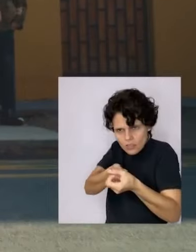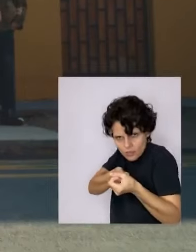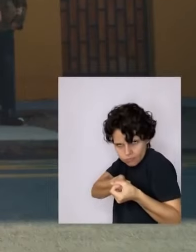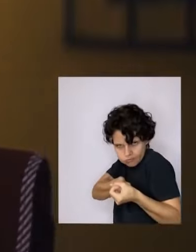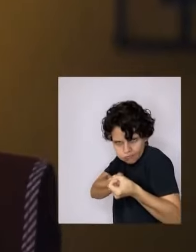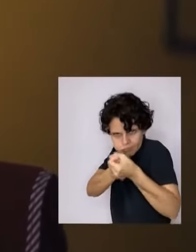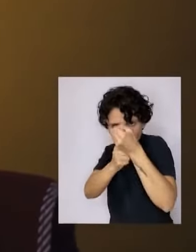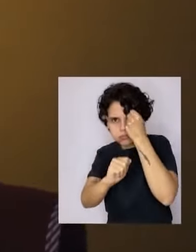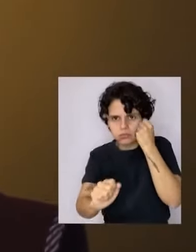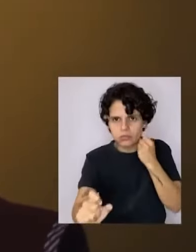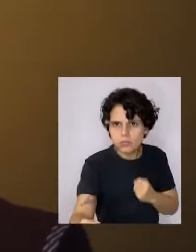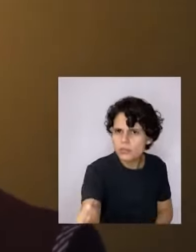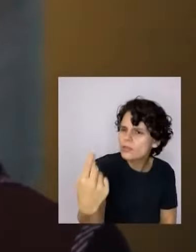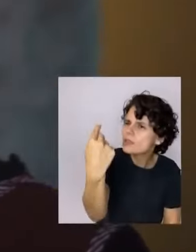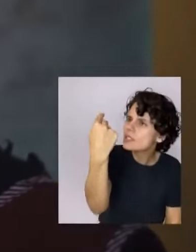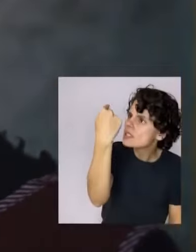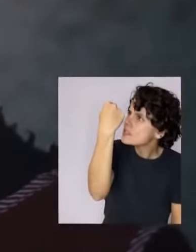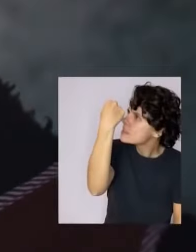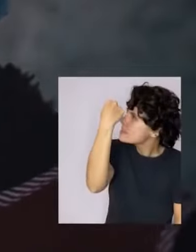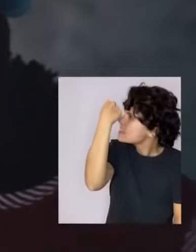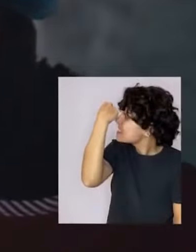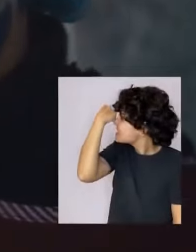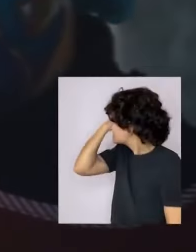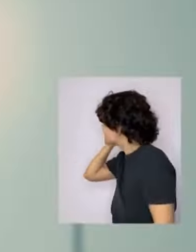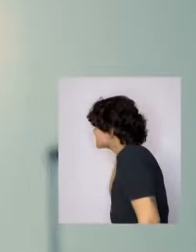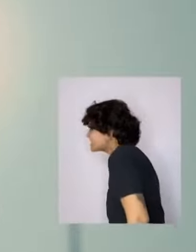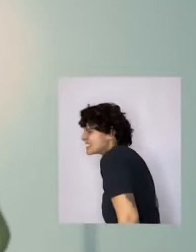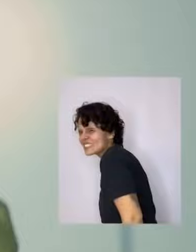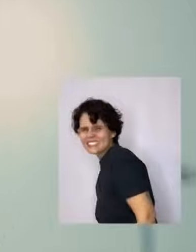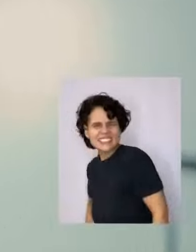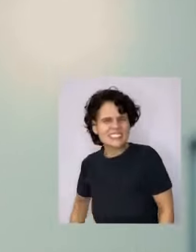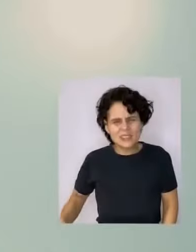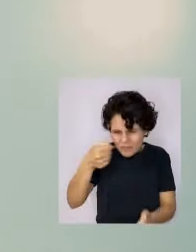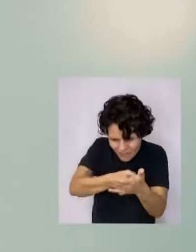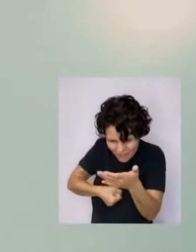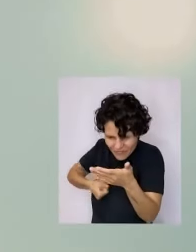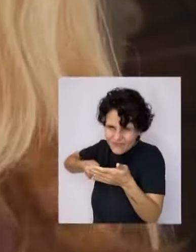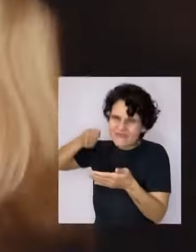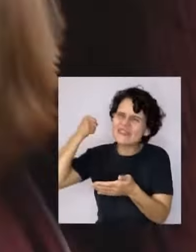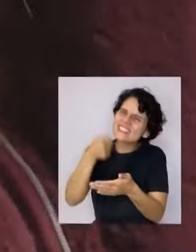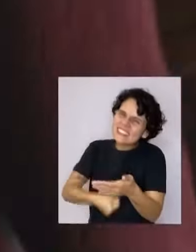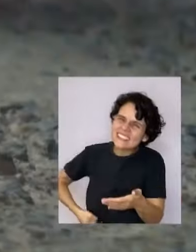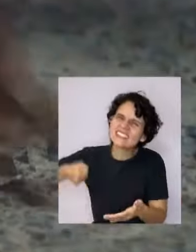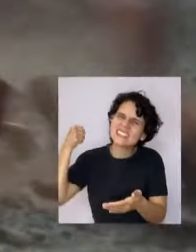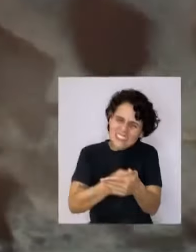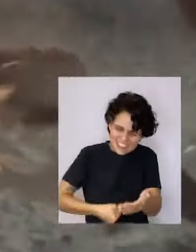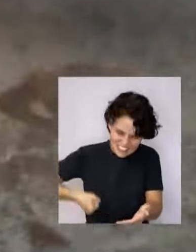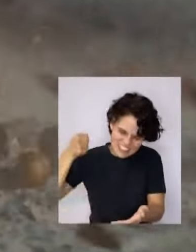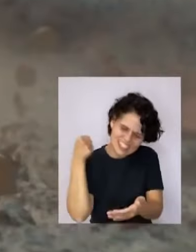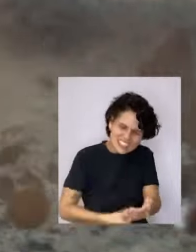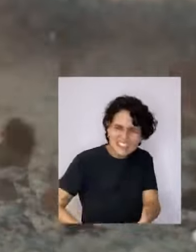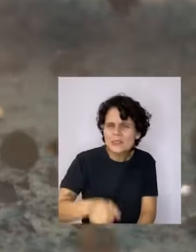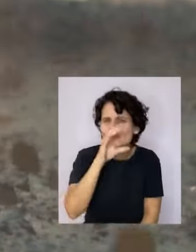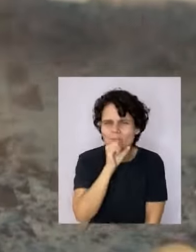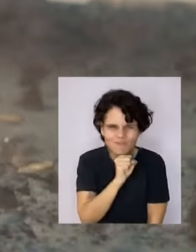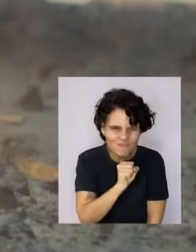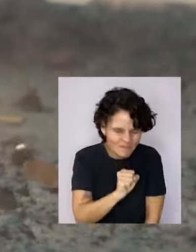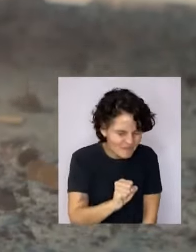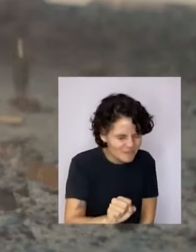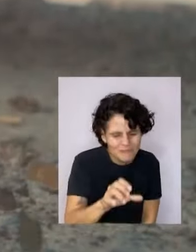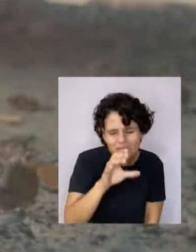Queriendo cegarme. Quiero resistir